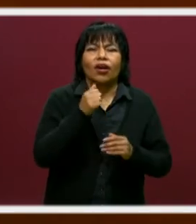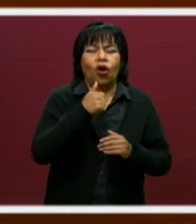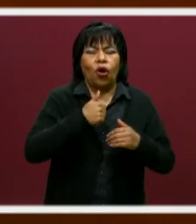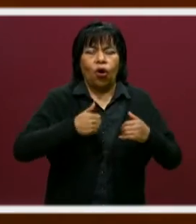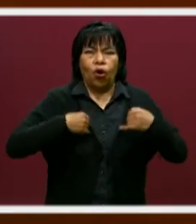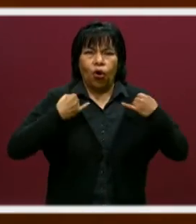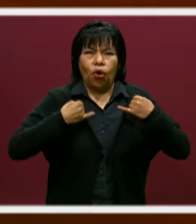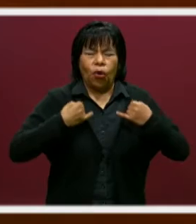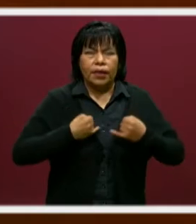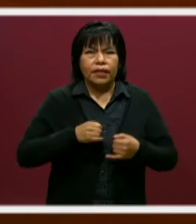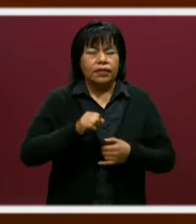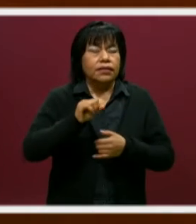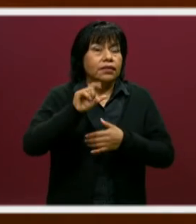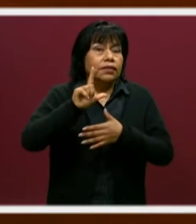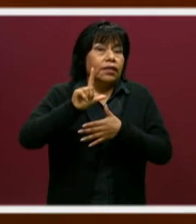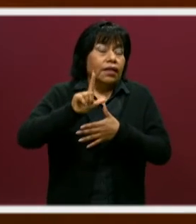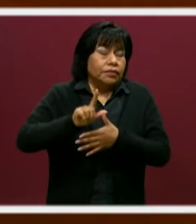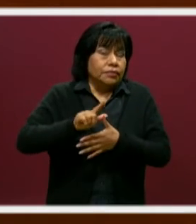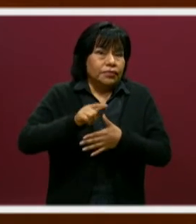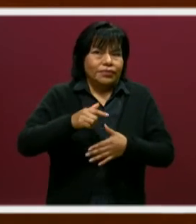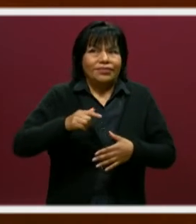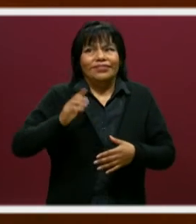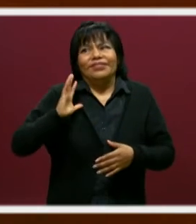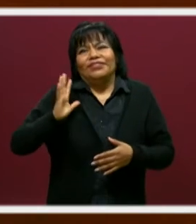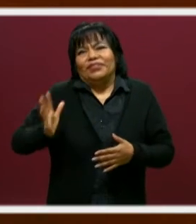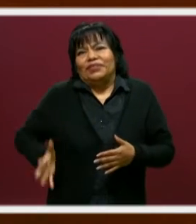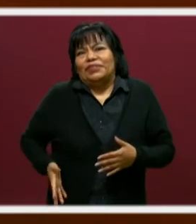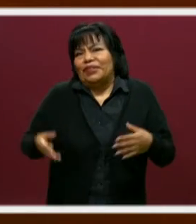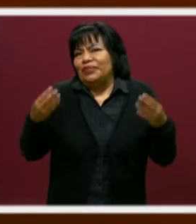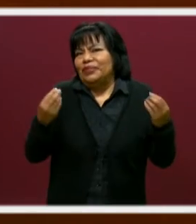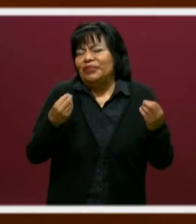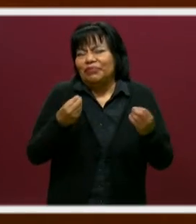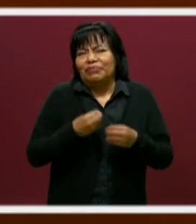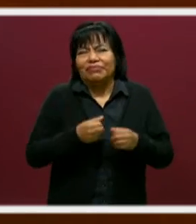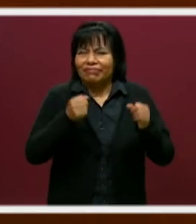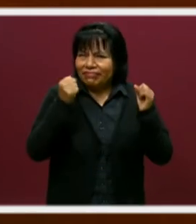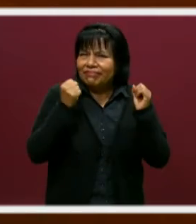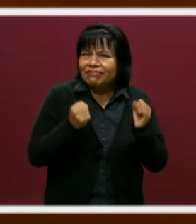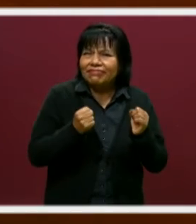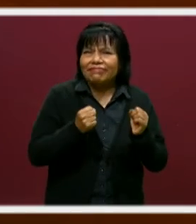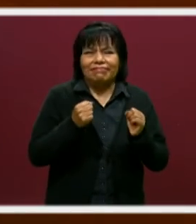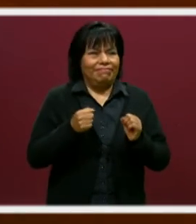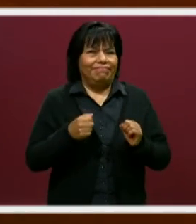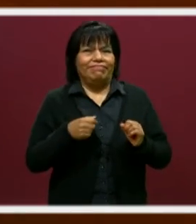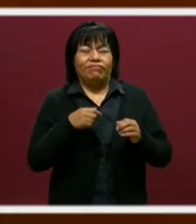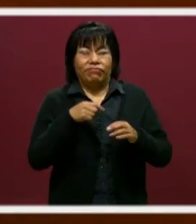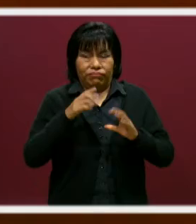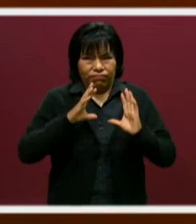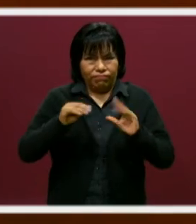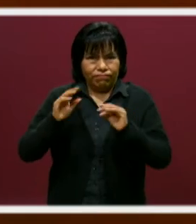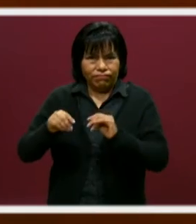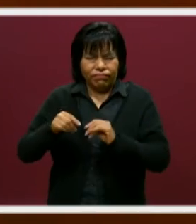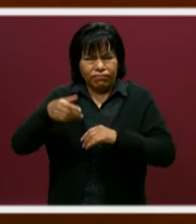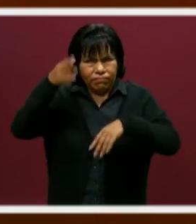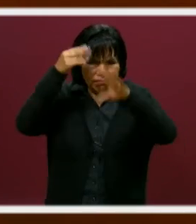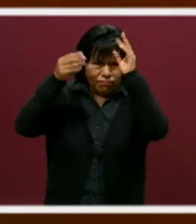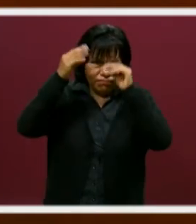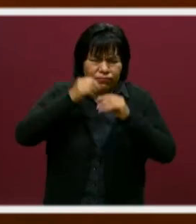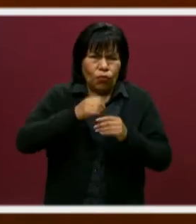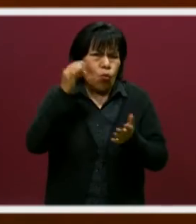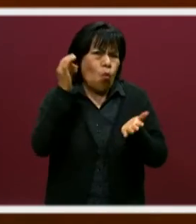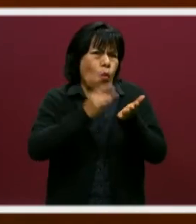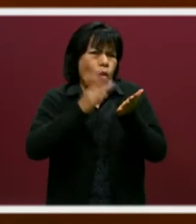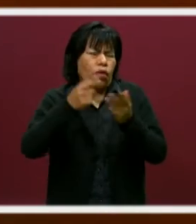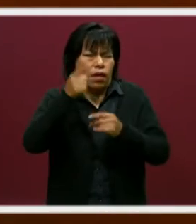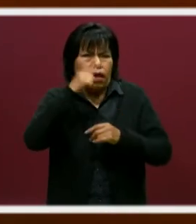de toda Latinoamérica. Entonces, eso nos da mucho orgullo y pues nos da también la seguridad de que lo que les estamos impartiendo a los chicos no es